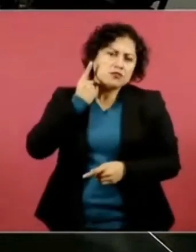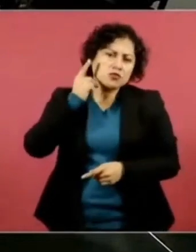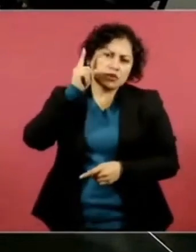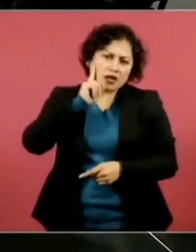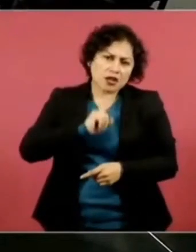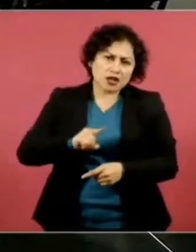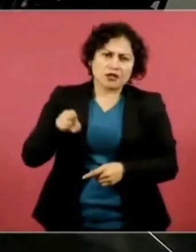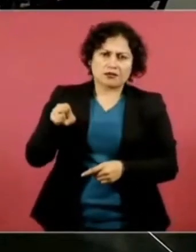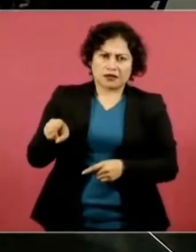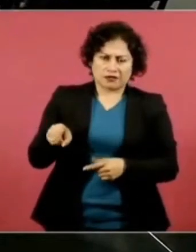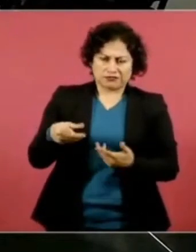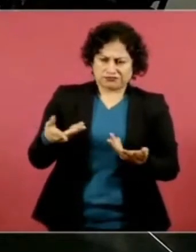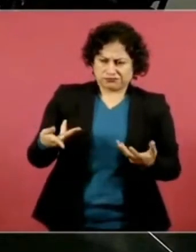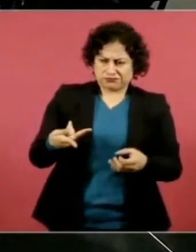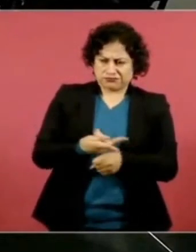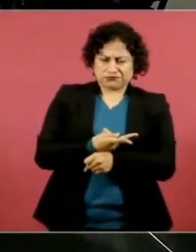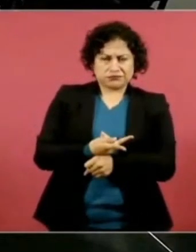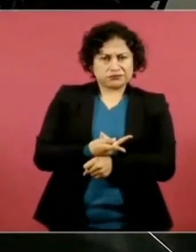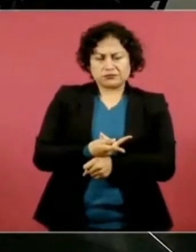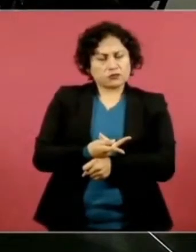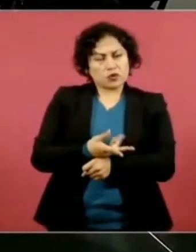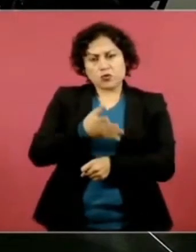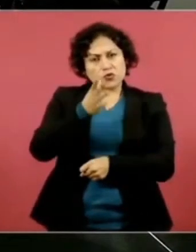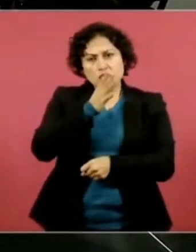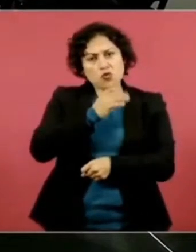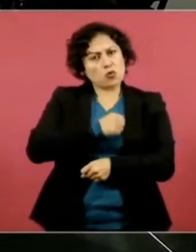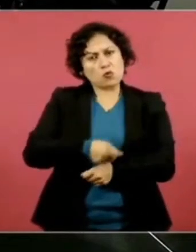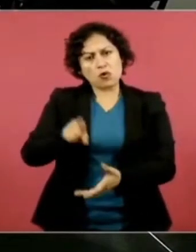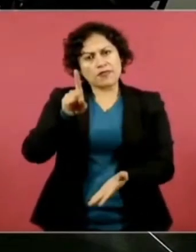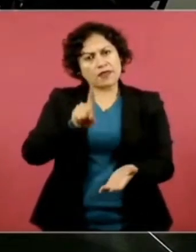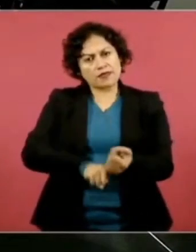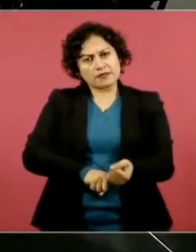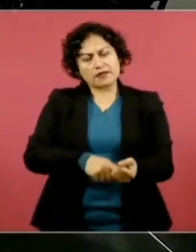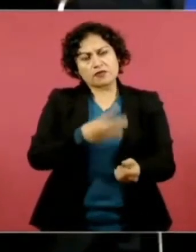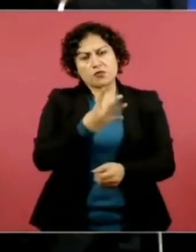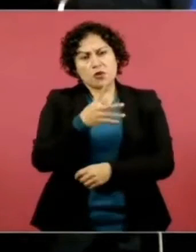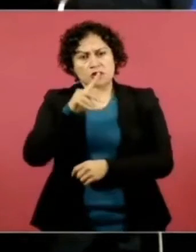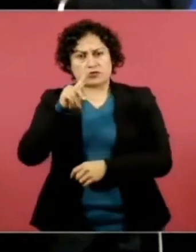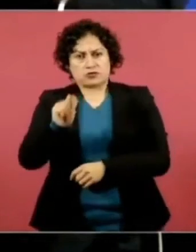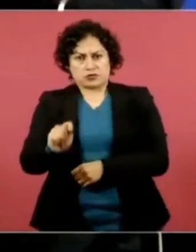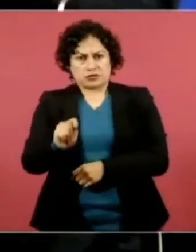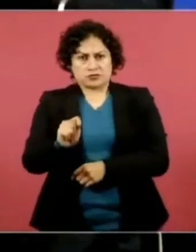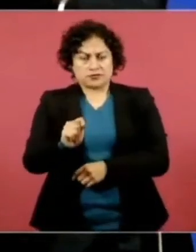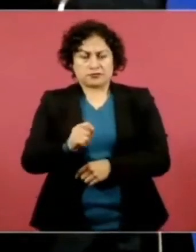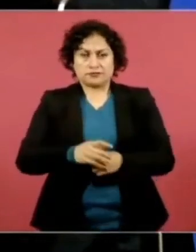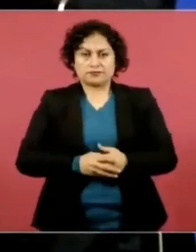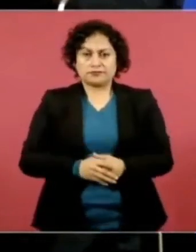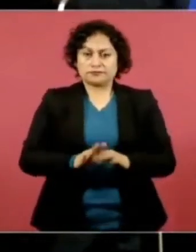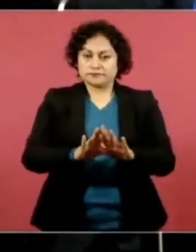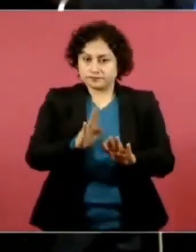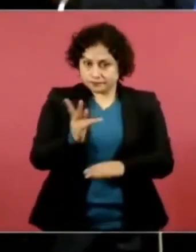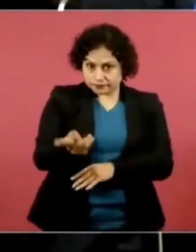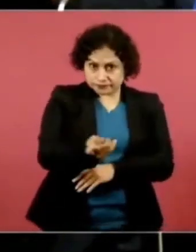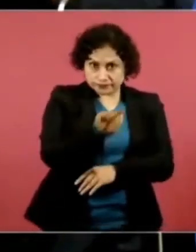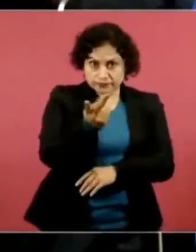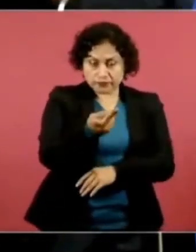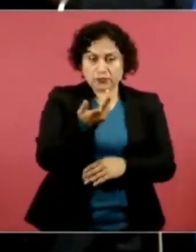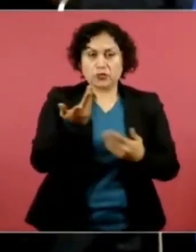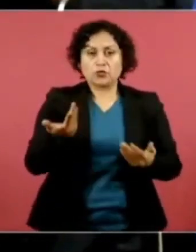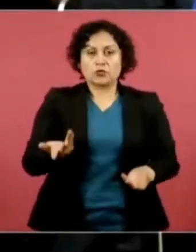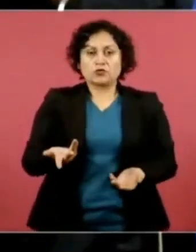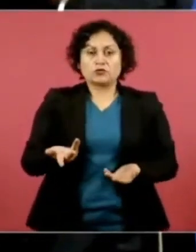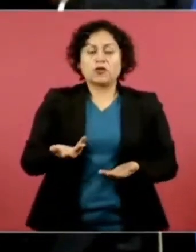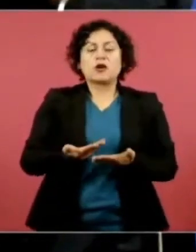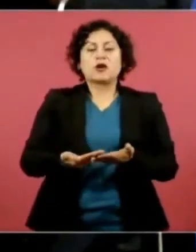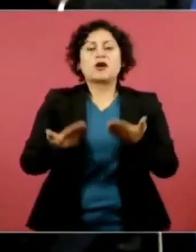no deben tener cabida obviamente en este movimiento de la Cuarta Transformación. La pregunta es, ¿qué medidas se deben de